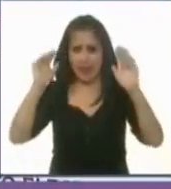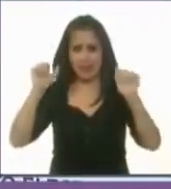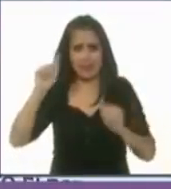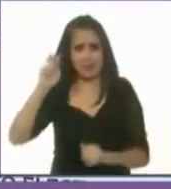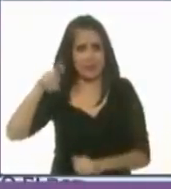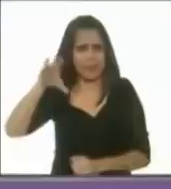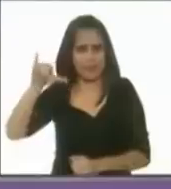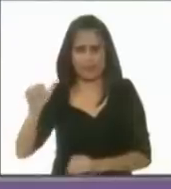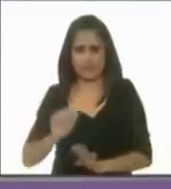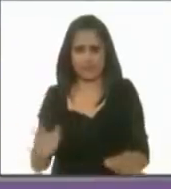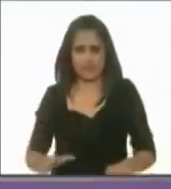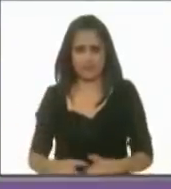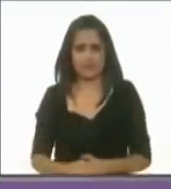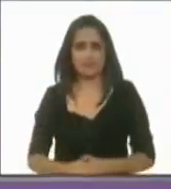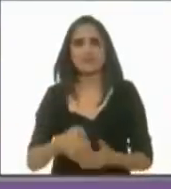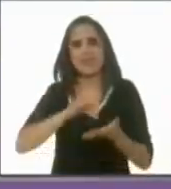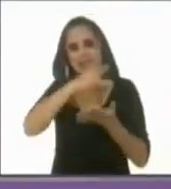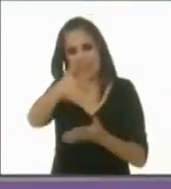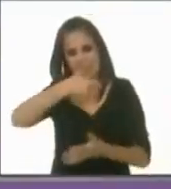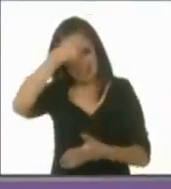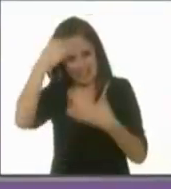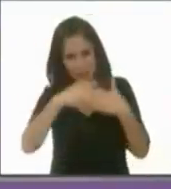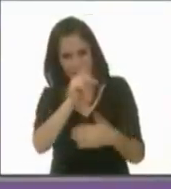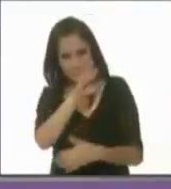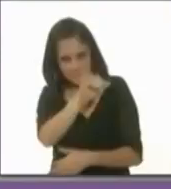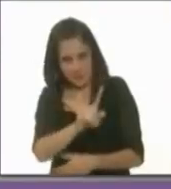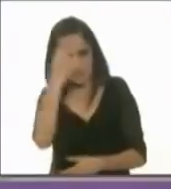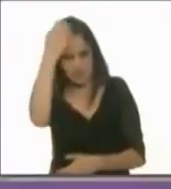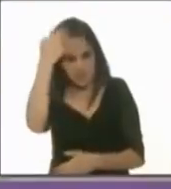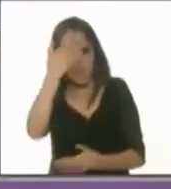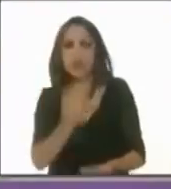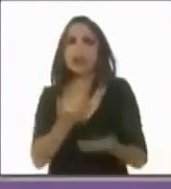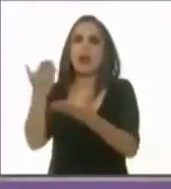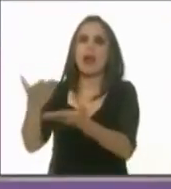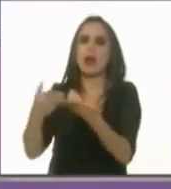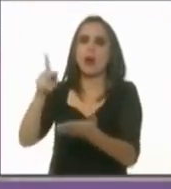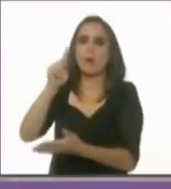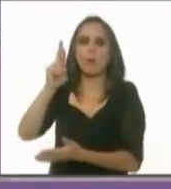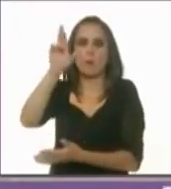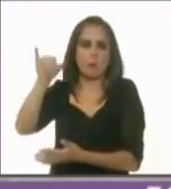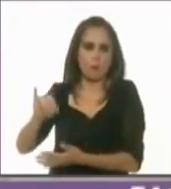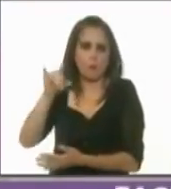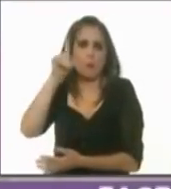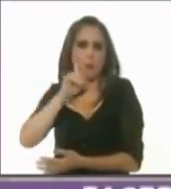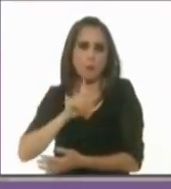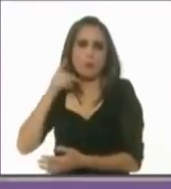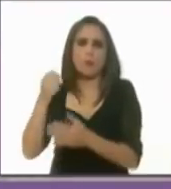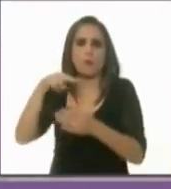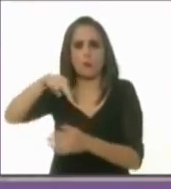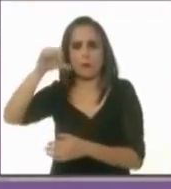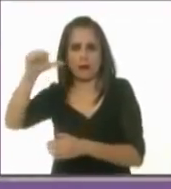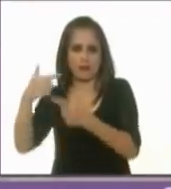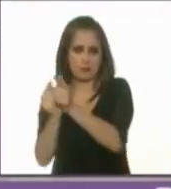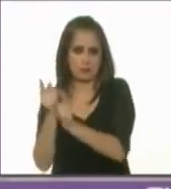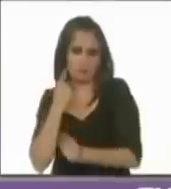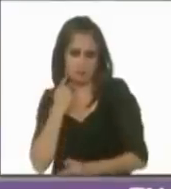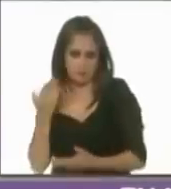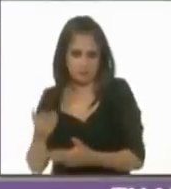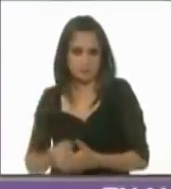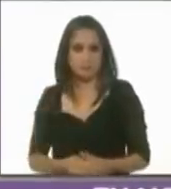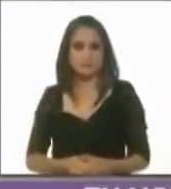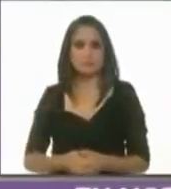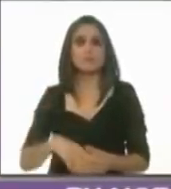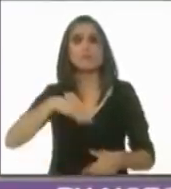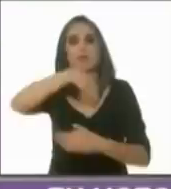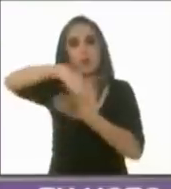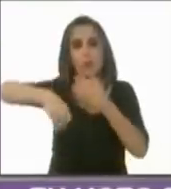Muchísimas gracias, candidato del PRI. Miquel Arreola pidió el uso de la voz purificación carpinteiro de Nueva Lanza. Adelante. Toda la